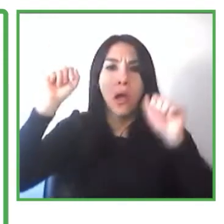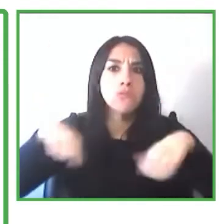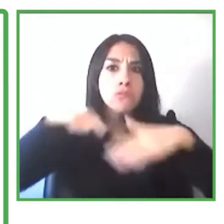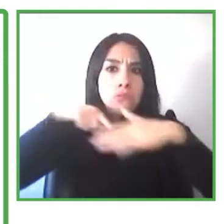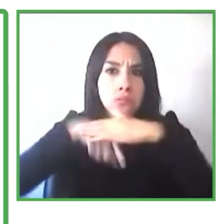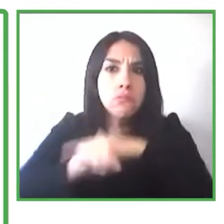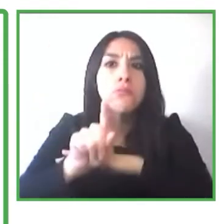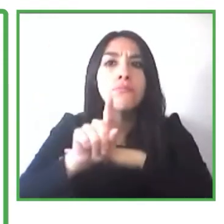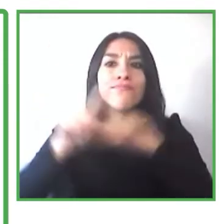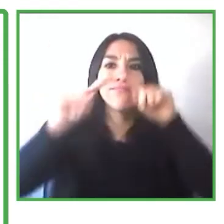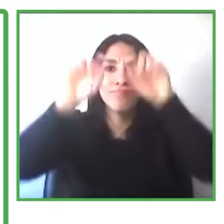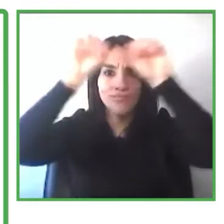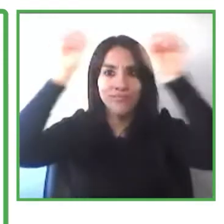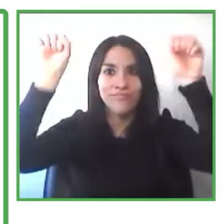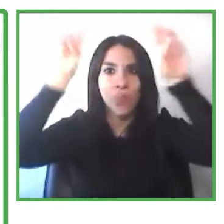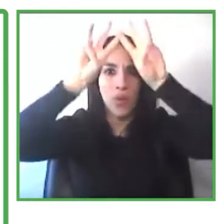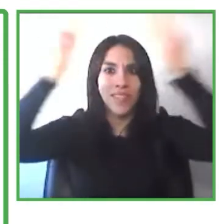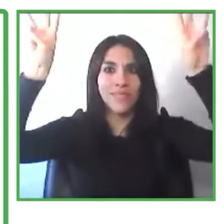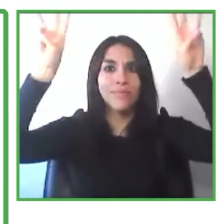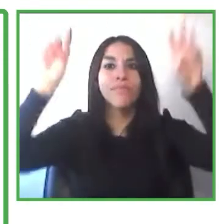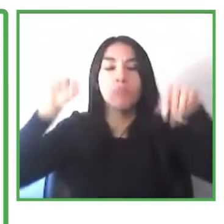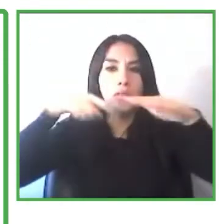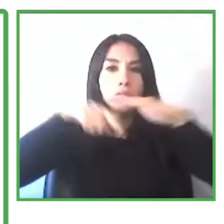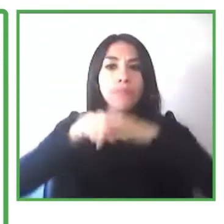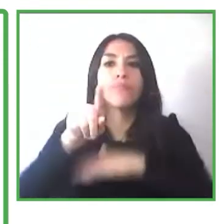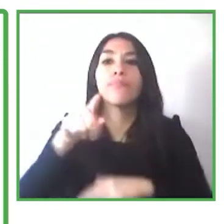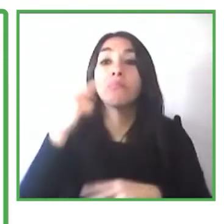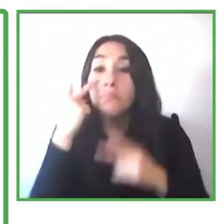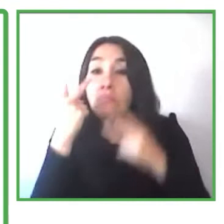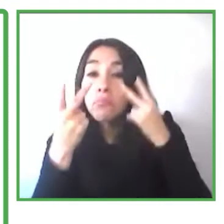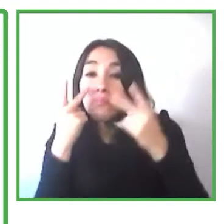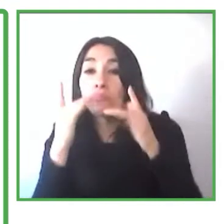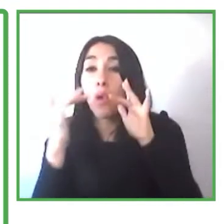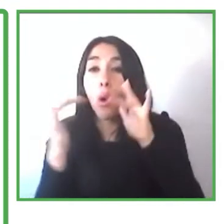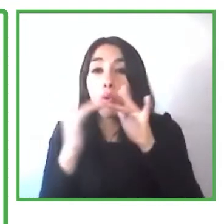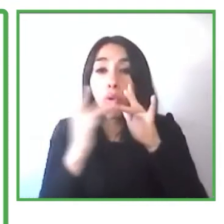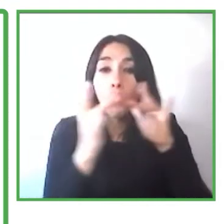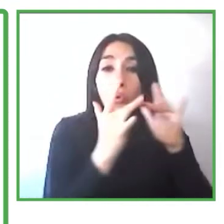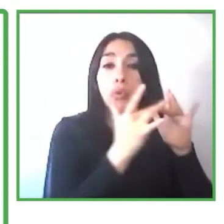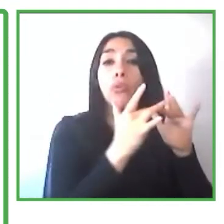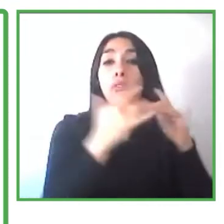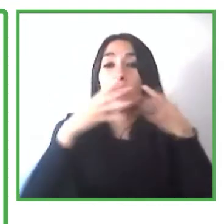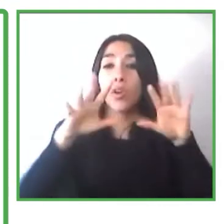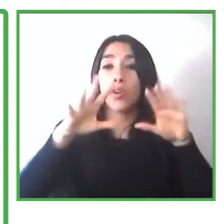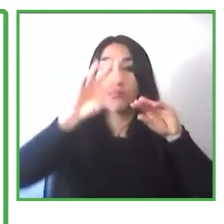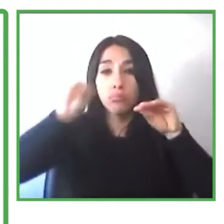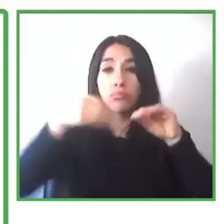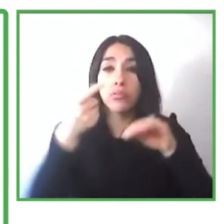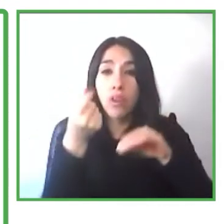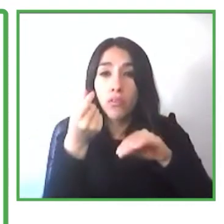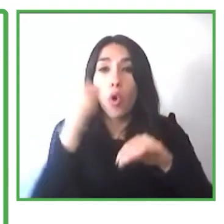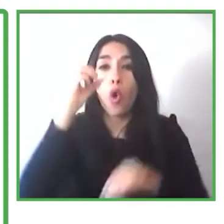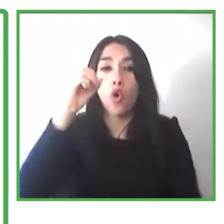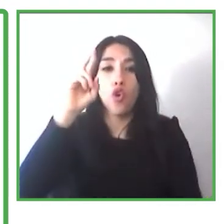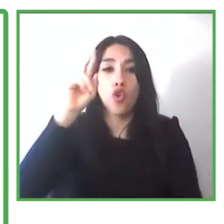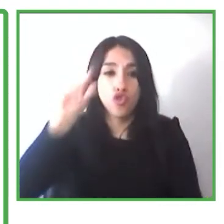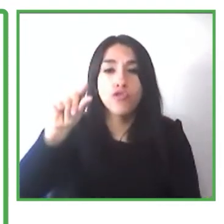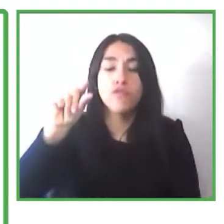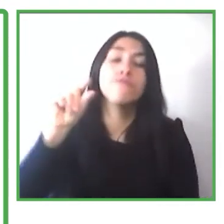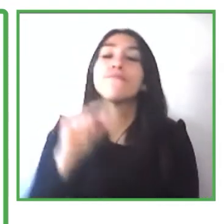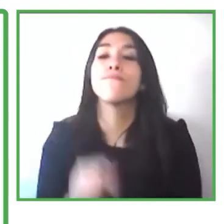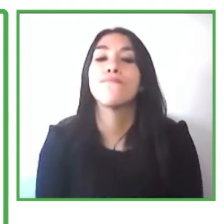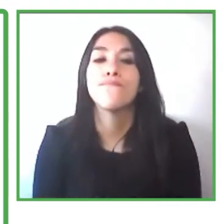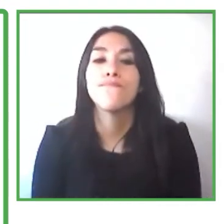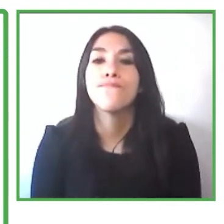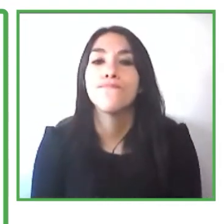contactos que incluyen las de ONG y que las que promueven